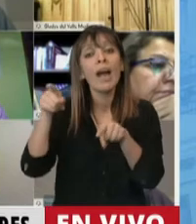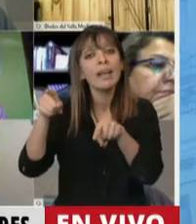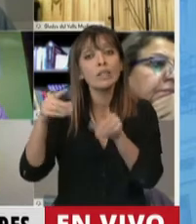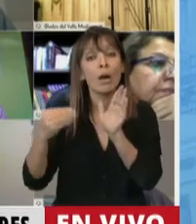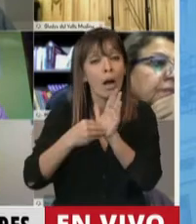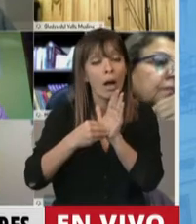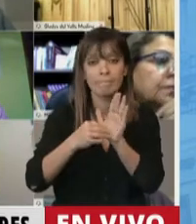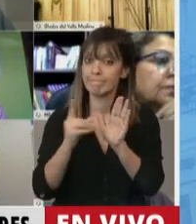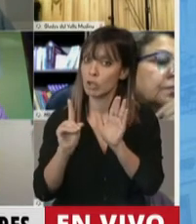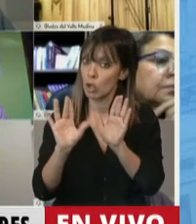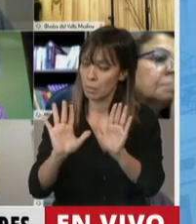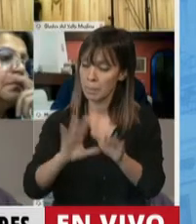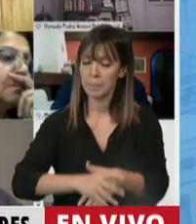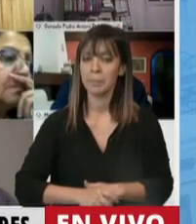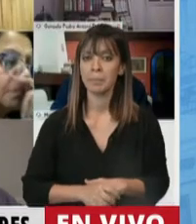ningún dictamen.